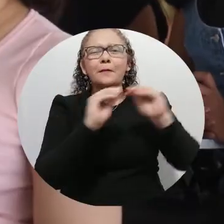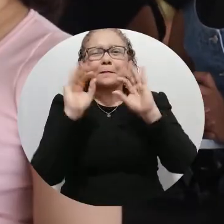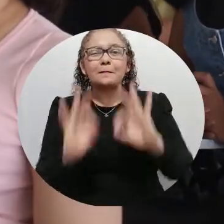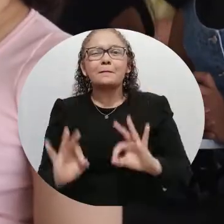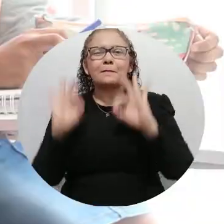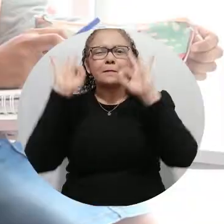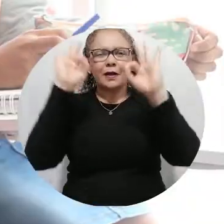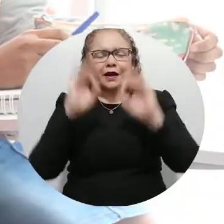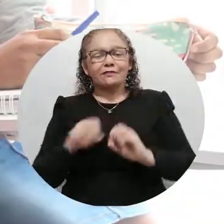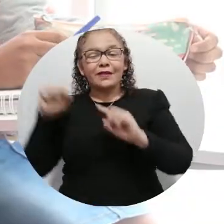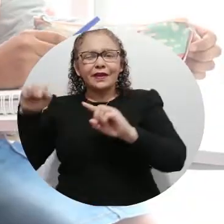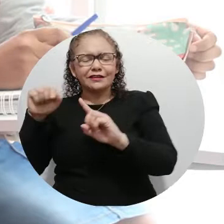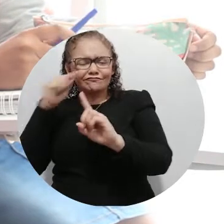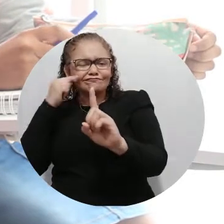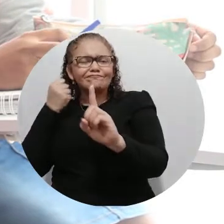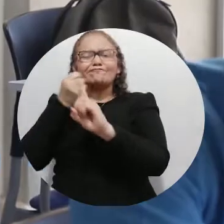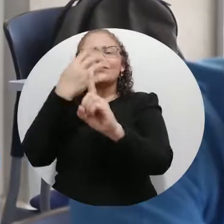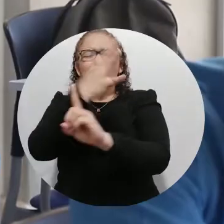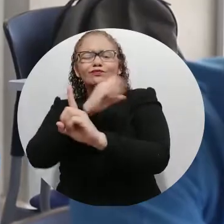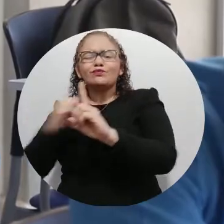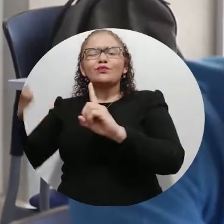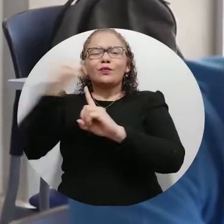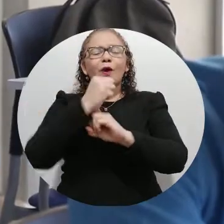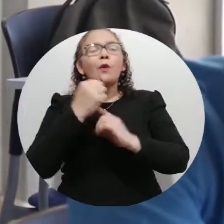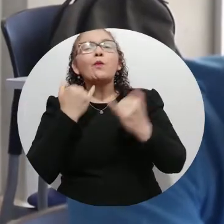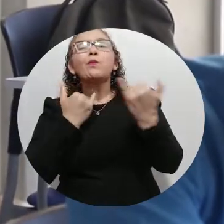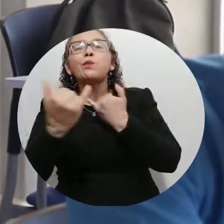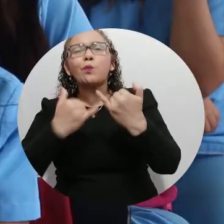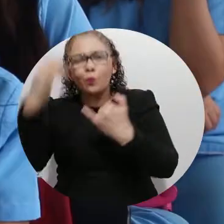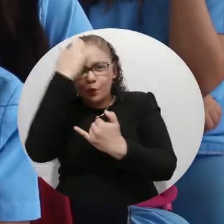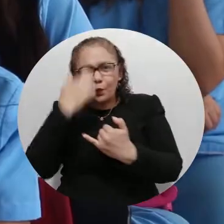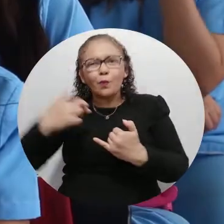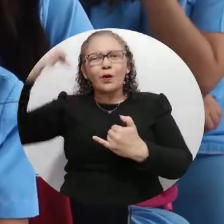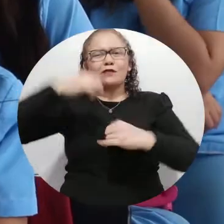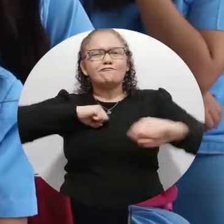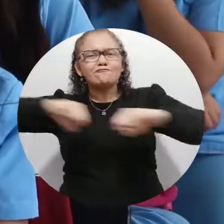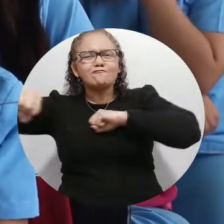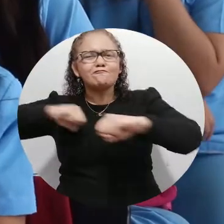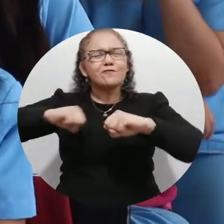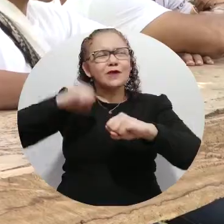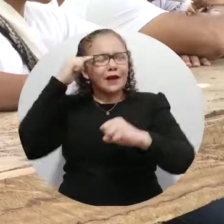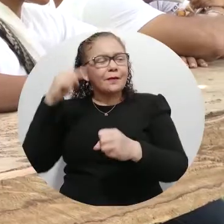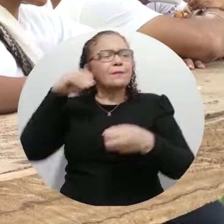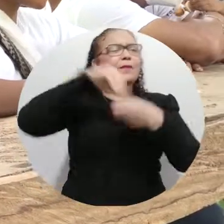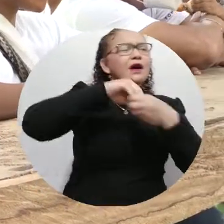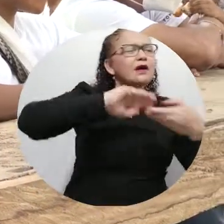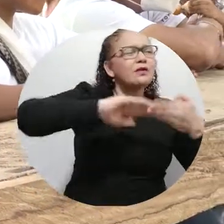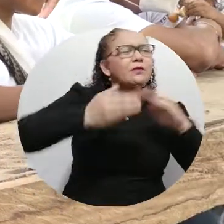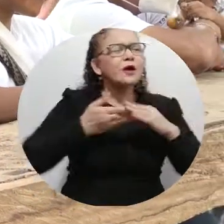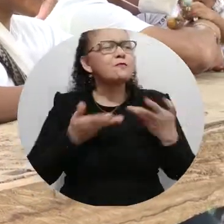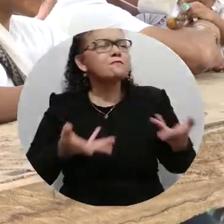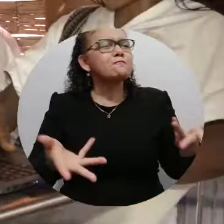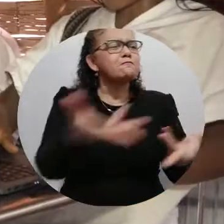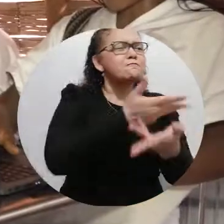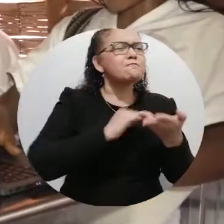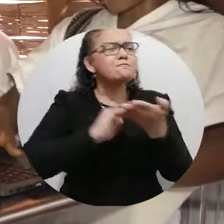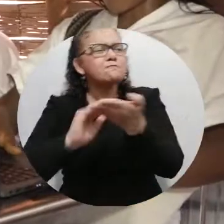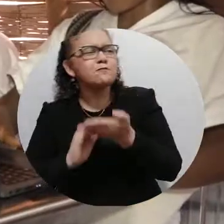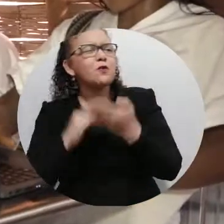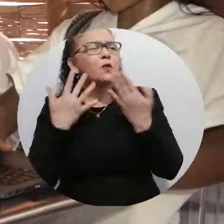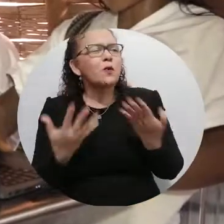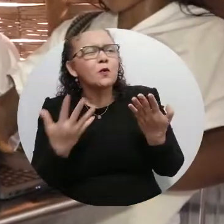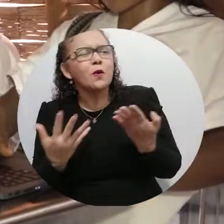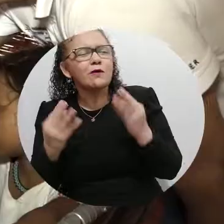formación de alta calidad y con sentido social, los profesionales de Unimagdalena han sido agentes activos en la búsqueda de soluciones en todas las